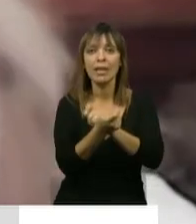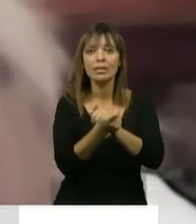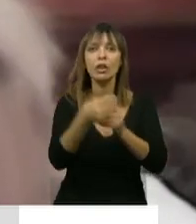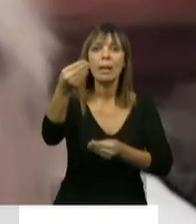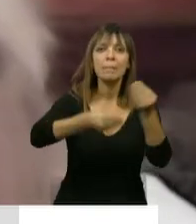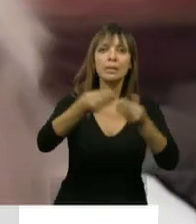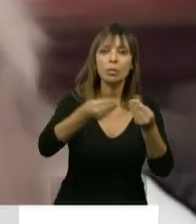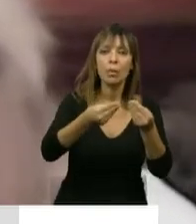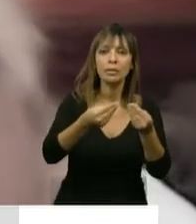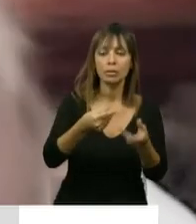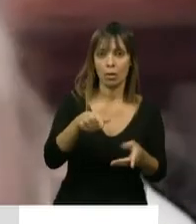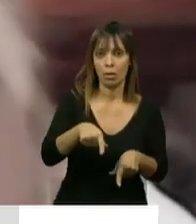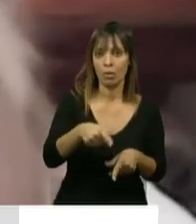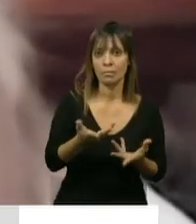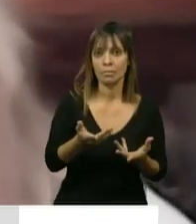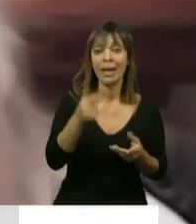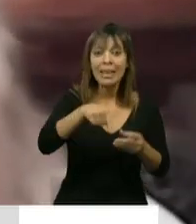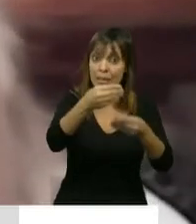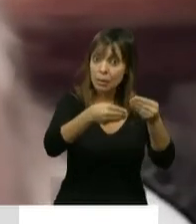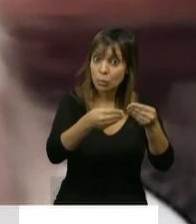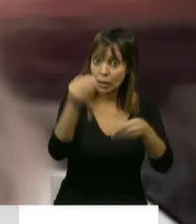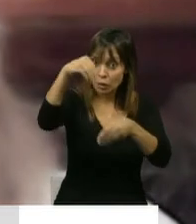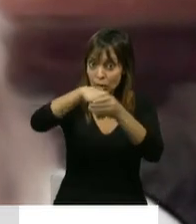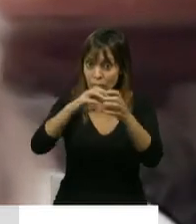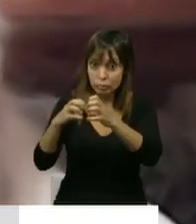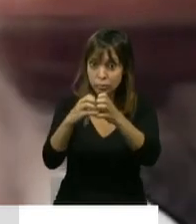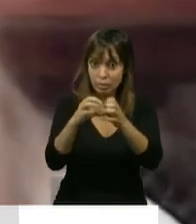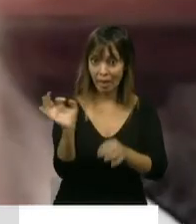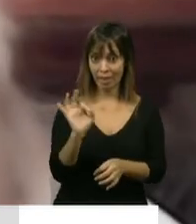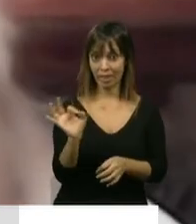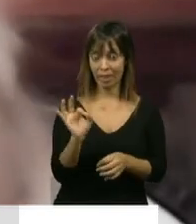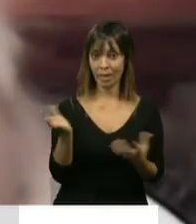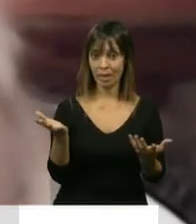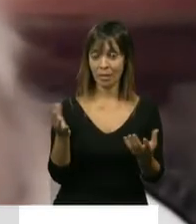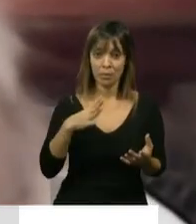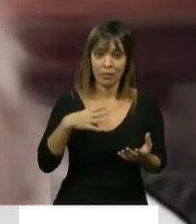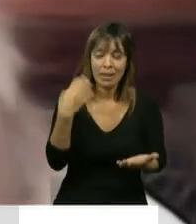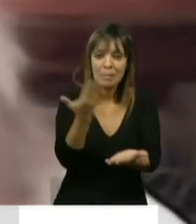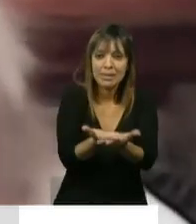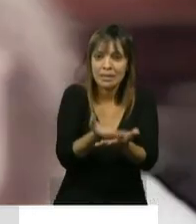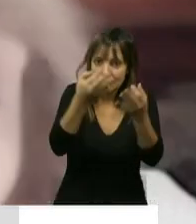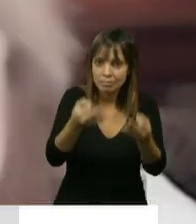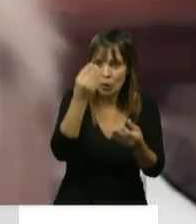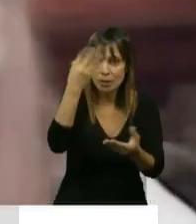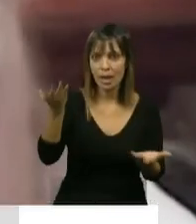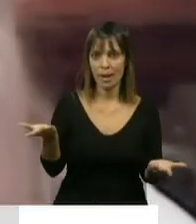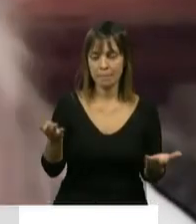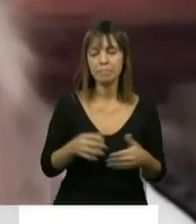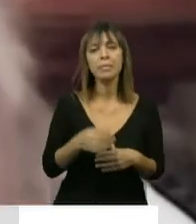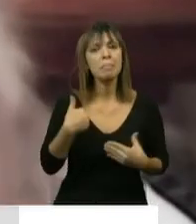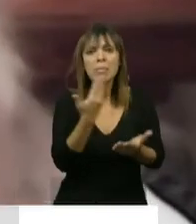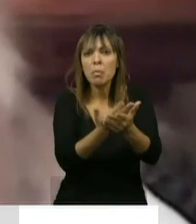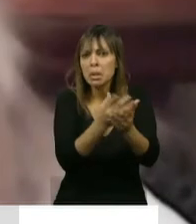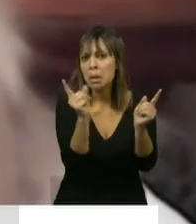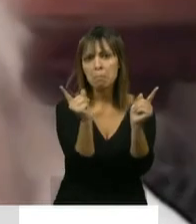Presupuesto, señor Presidente, que no fue tratado en esta Cámara porque aún no ha sido presentado. Mi propuesta es simple.